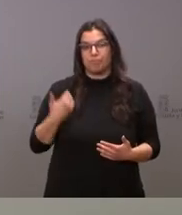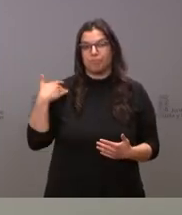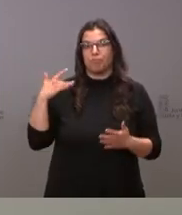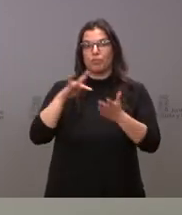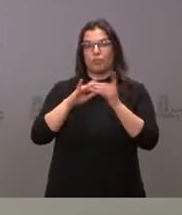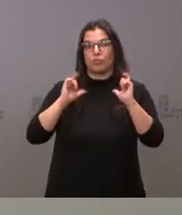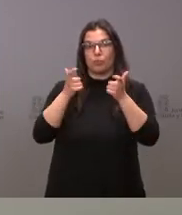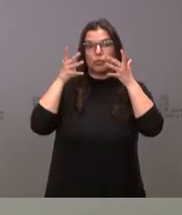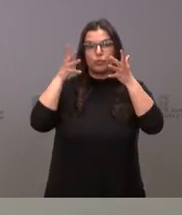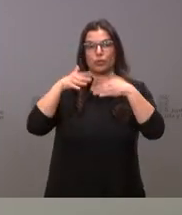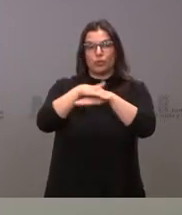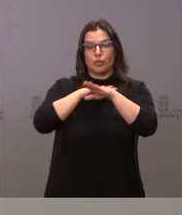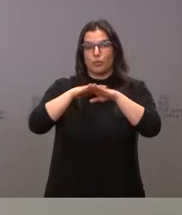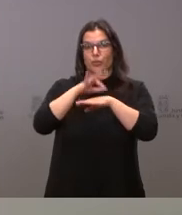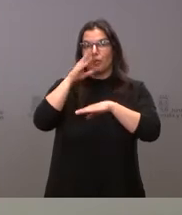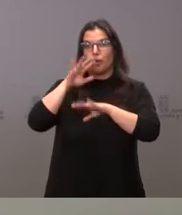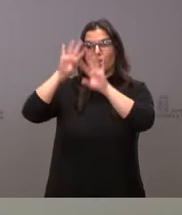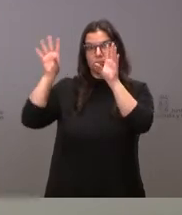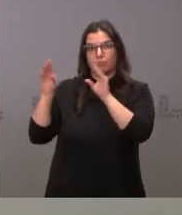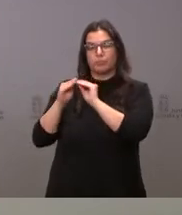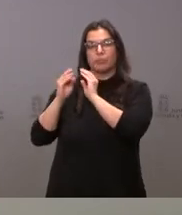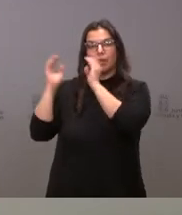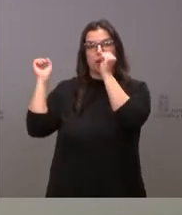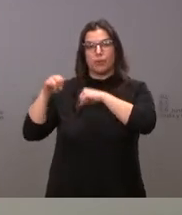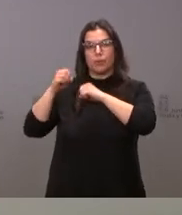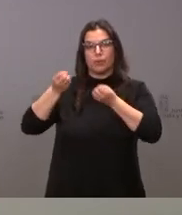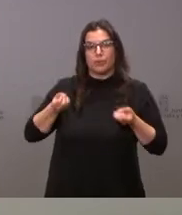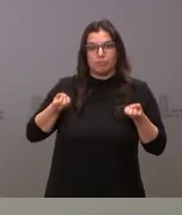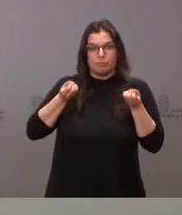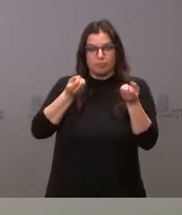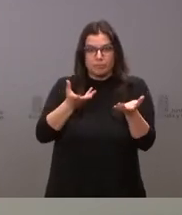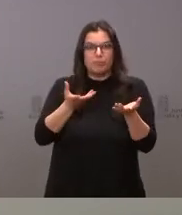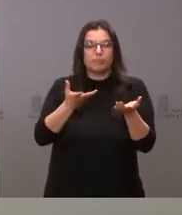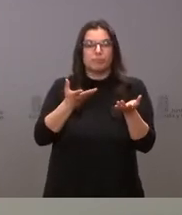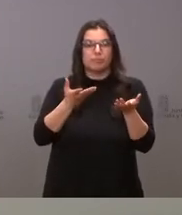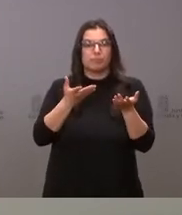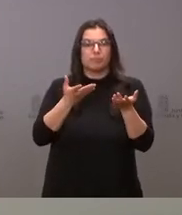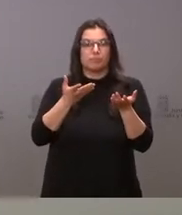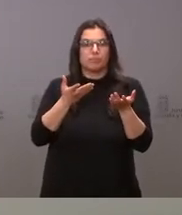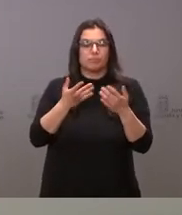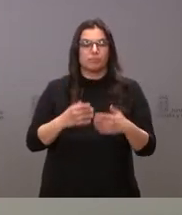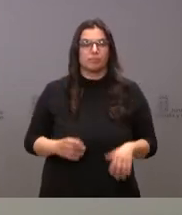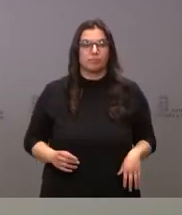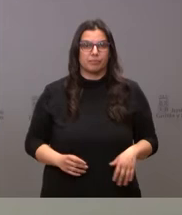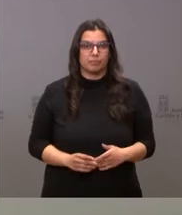Consejo de Gobierno y pasamos a dar cuenta de los acuerdos que se han tomado en el mismo.